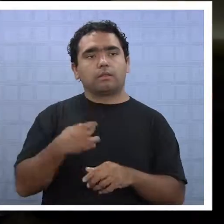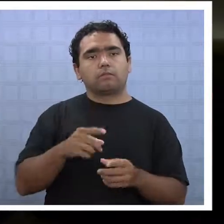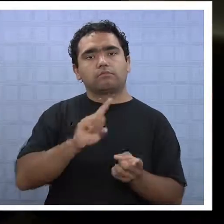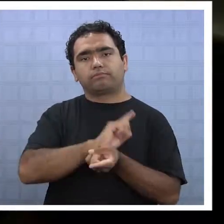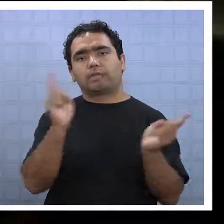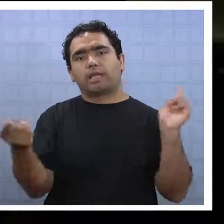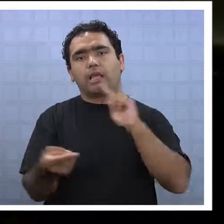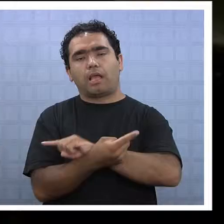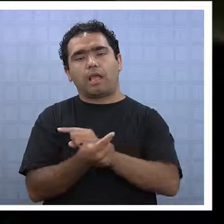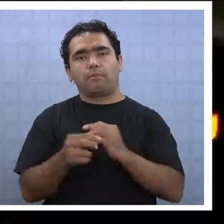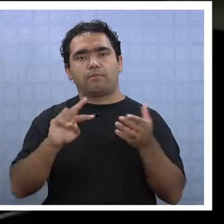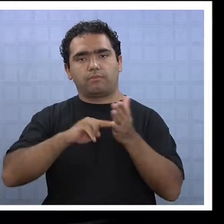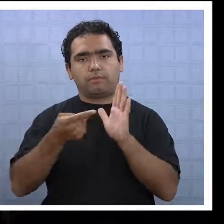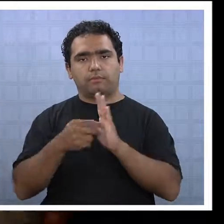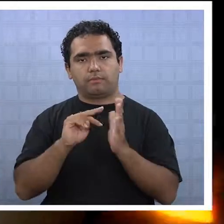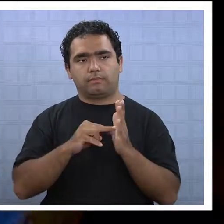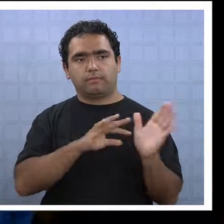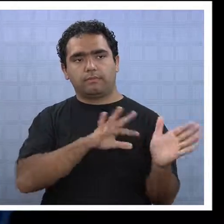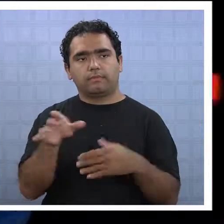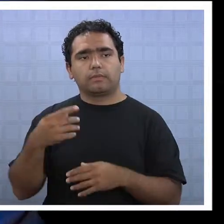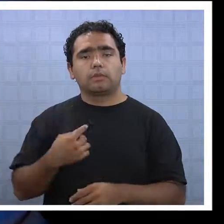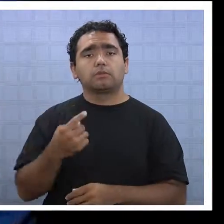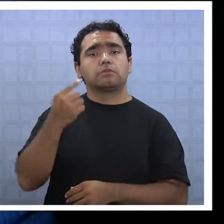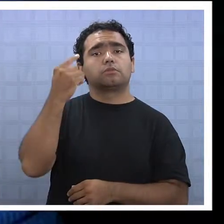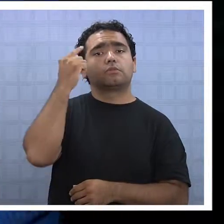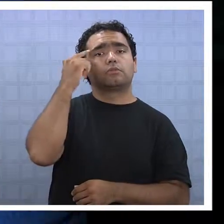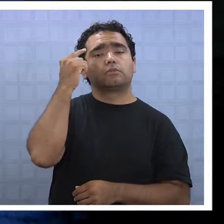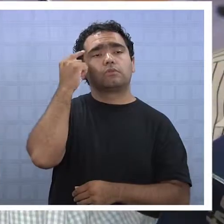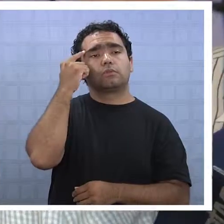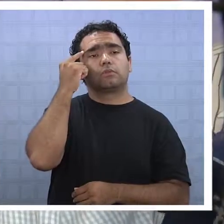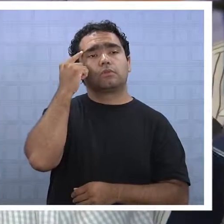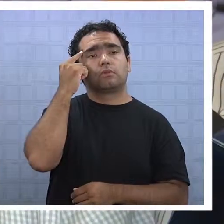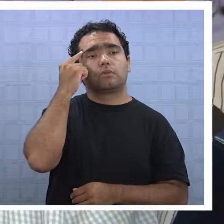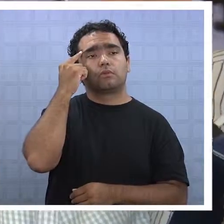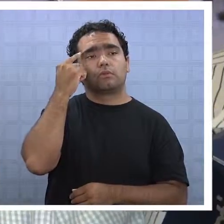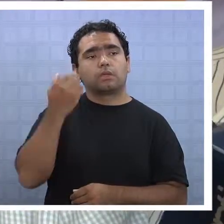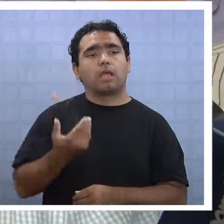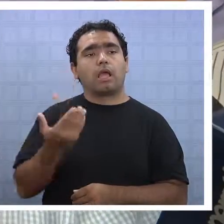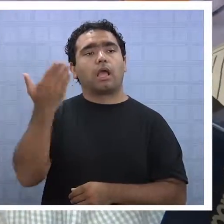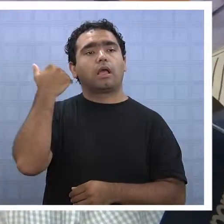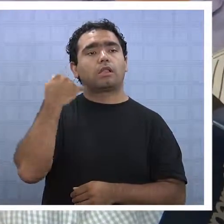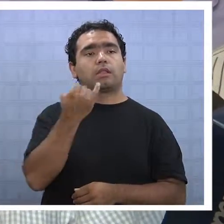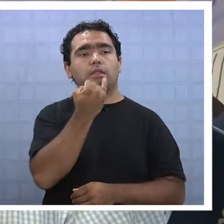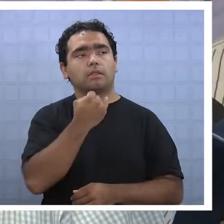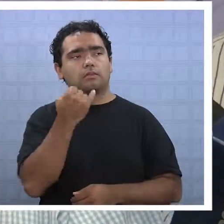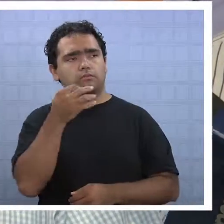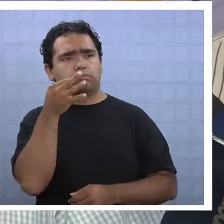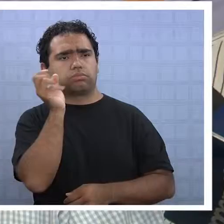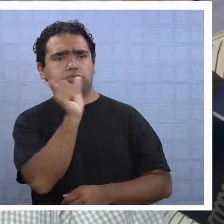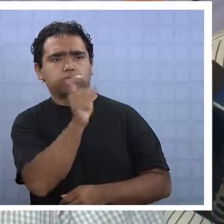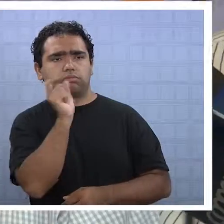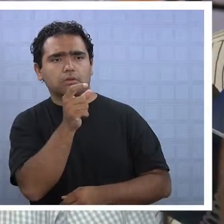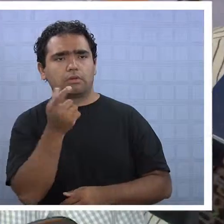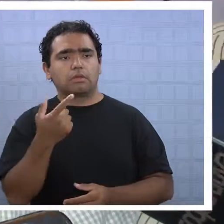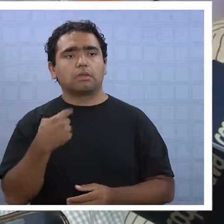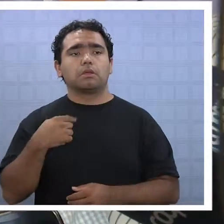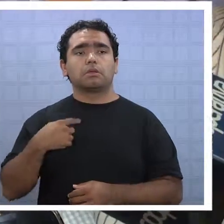Yo diría que era el hombre que levanté la voz que ha venido